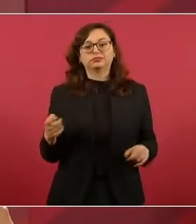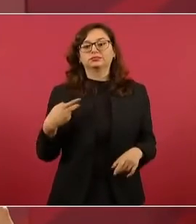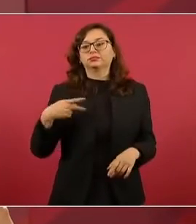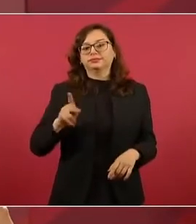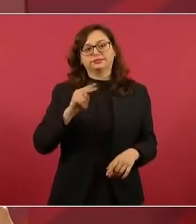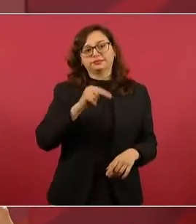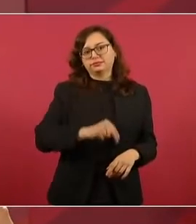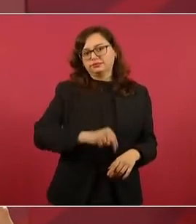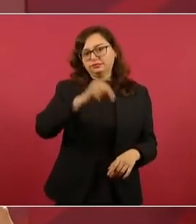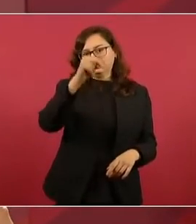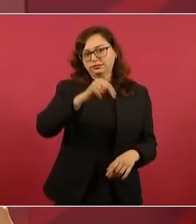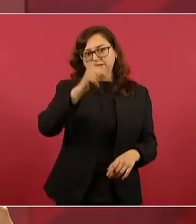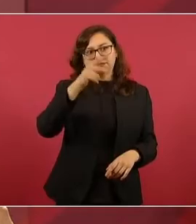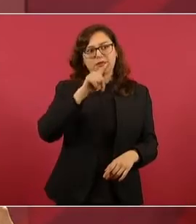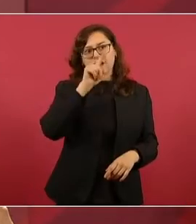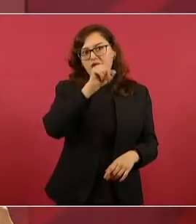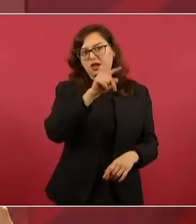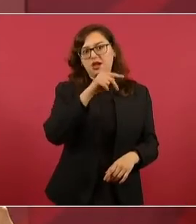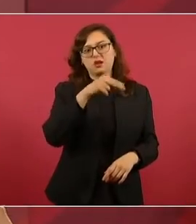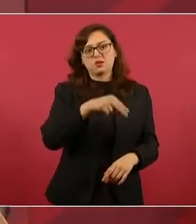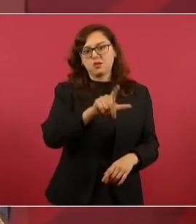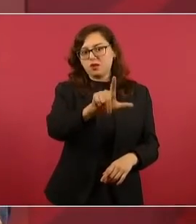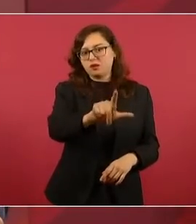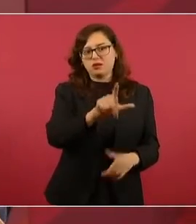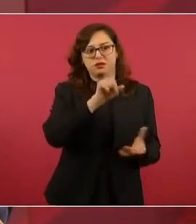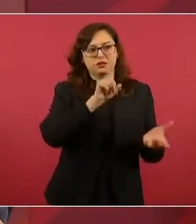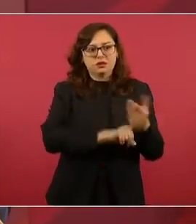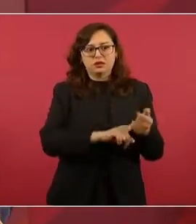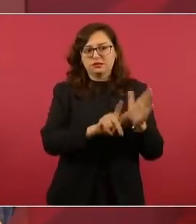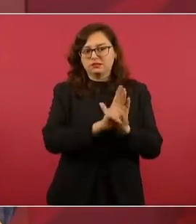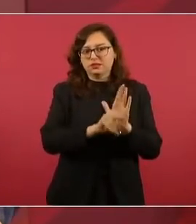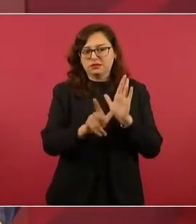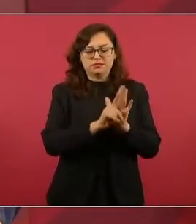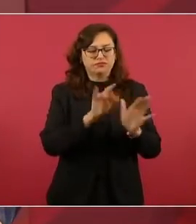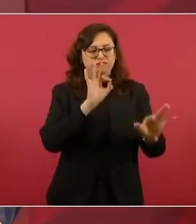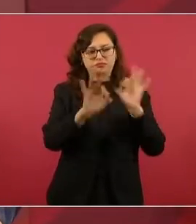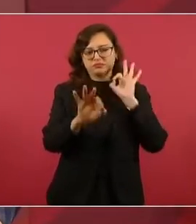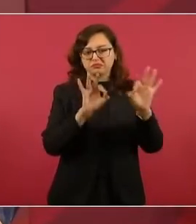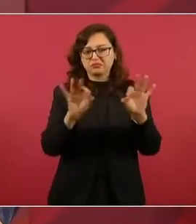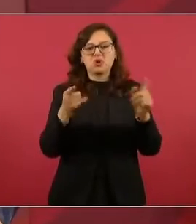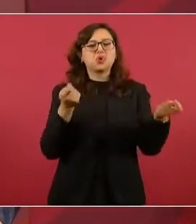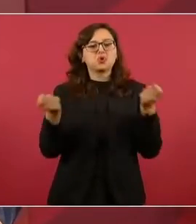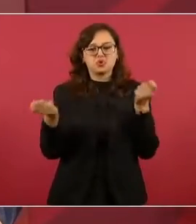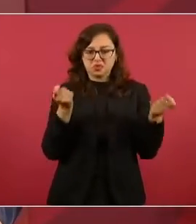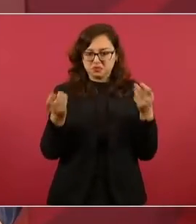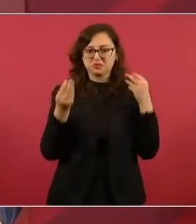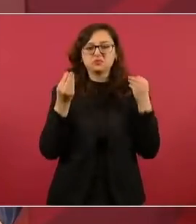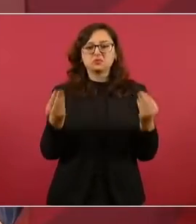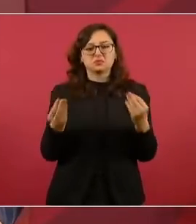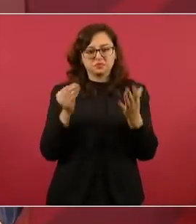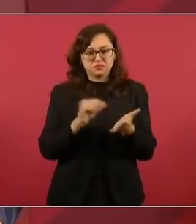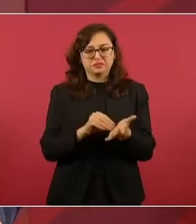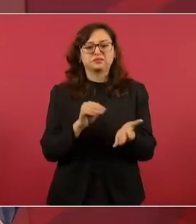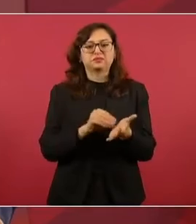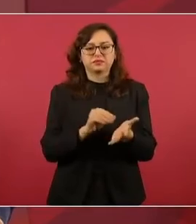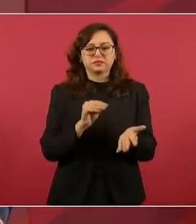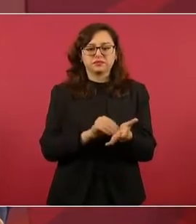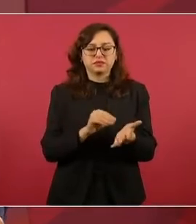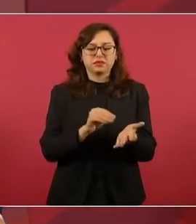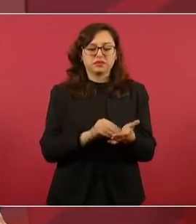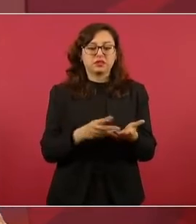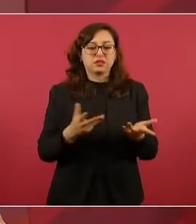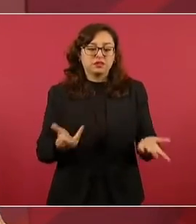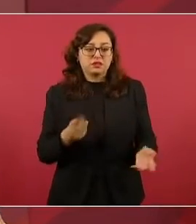influencia y ellos deciden las